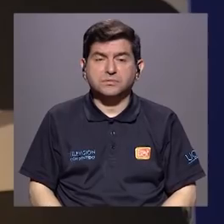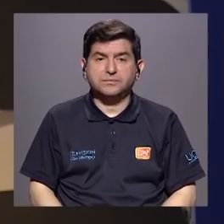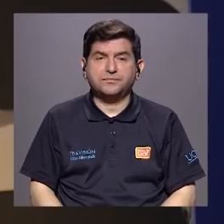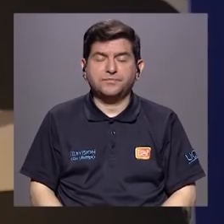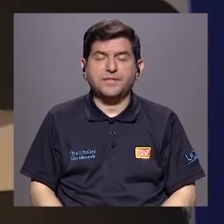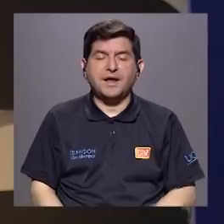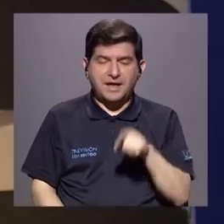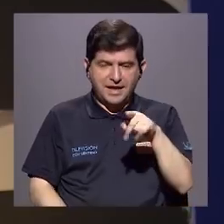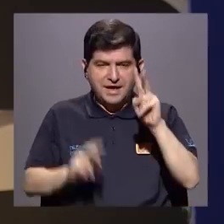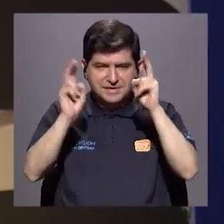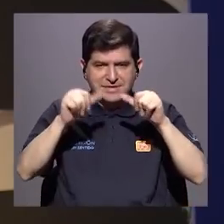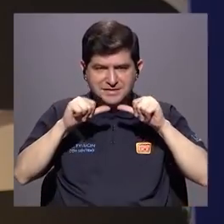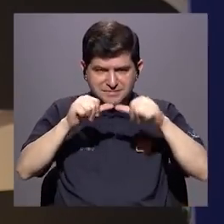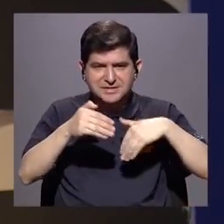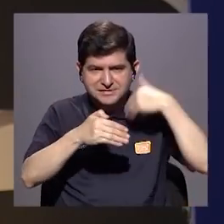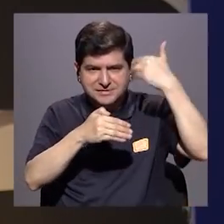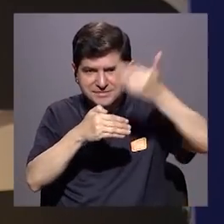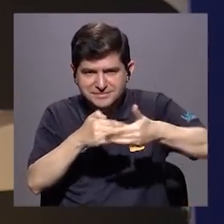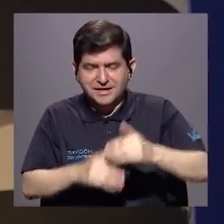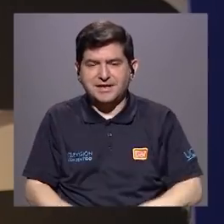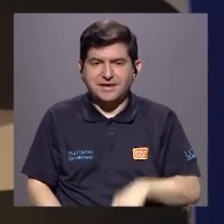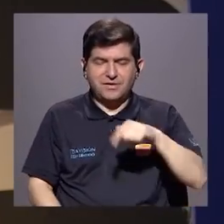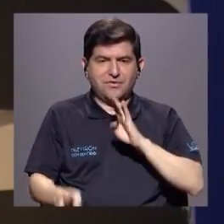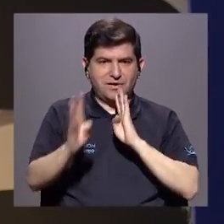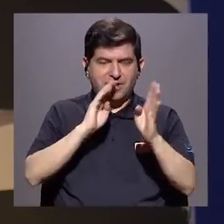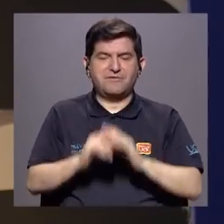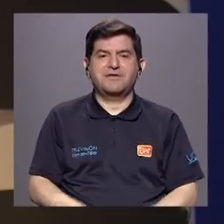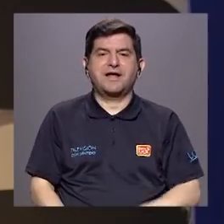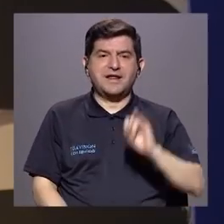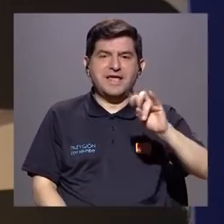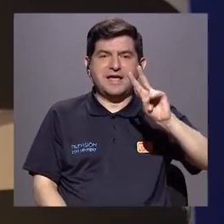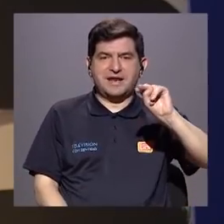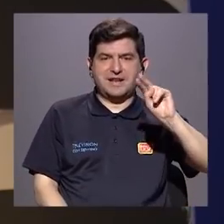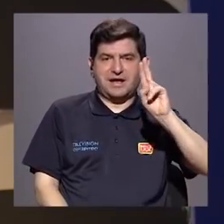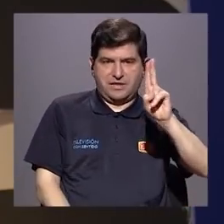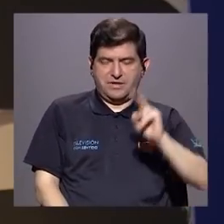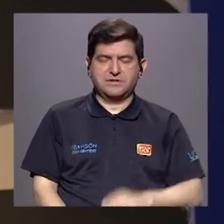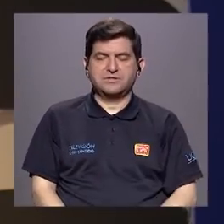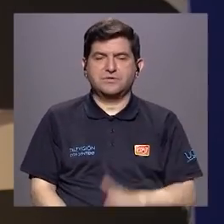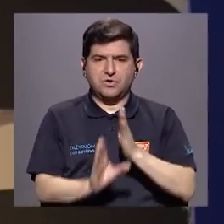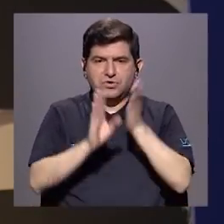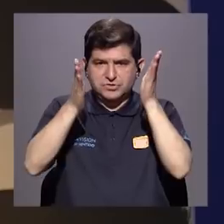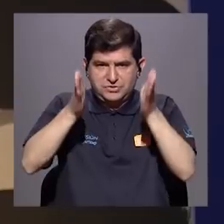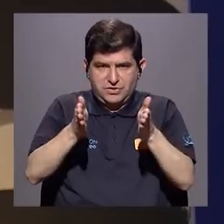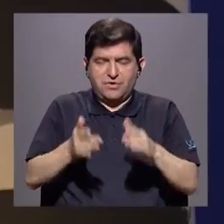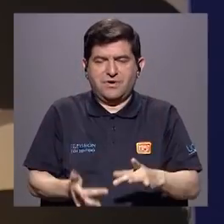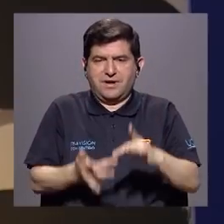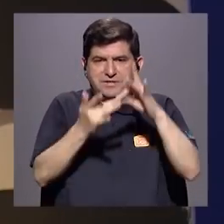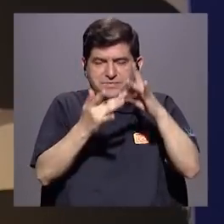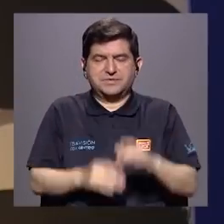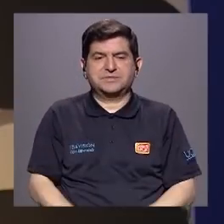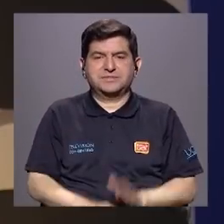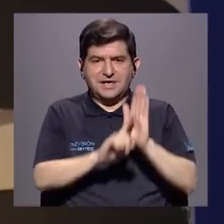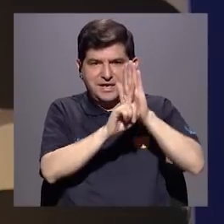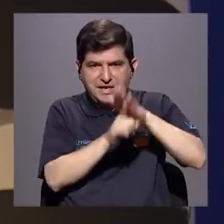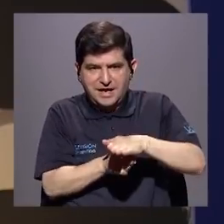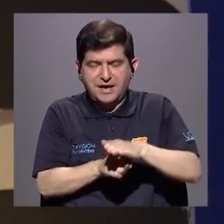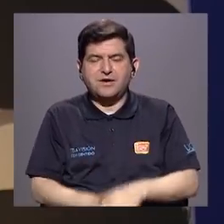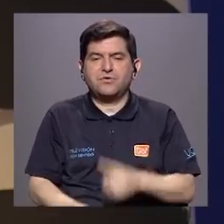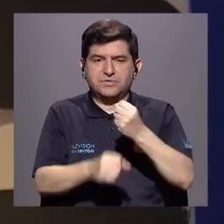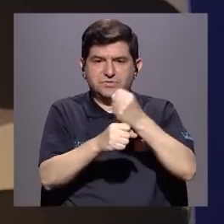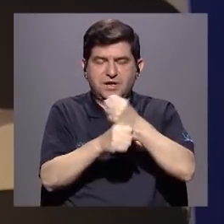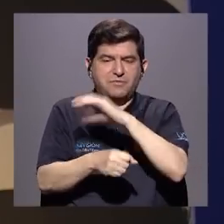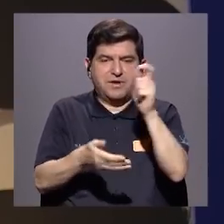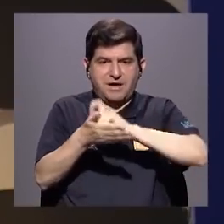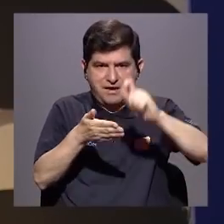cibernético. Vamos a retomar ese tema más adelante. Estamos conversando con Ingrid Naranjo Ugarte, quien es psicóloga especialista en acoso laboral y acoso